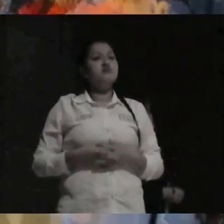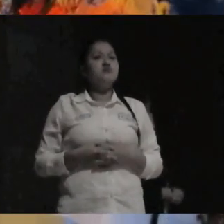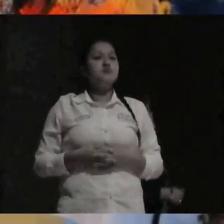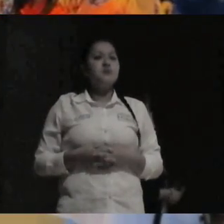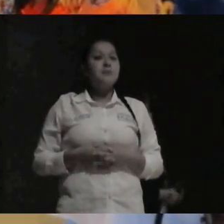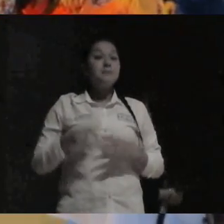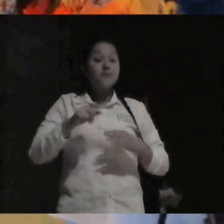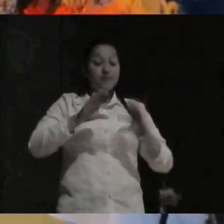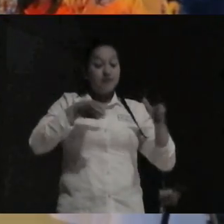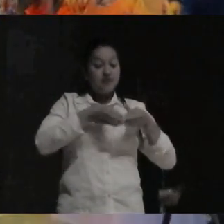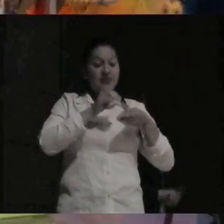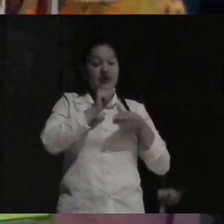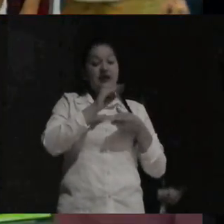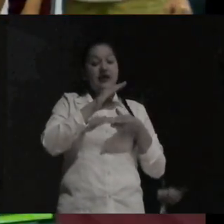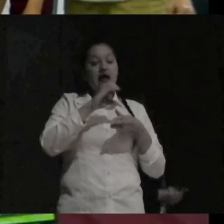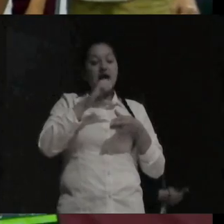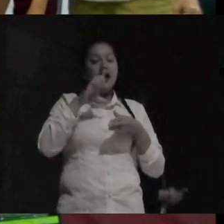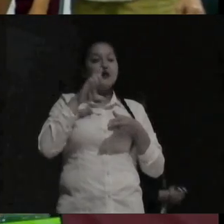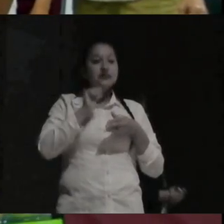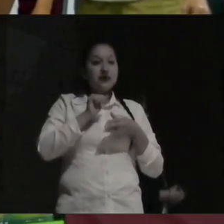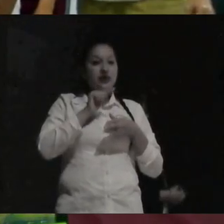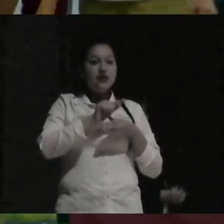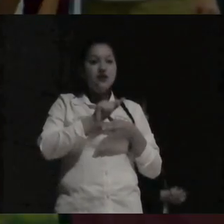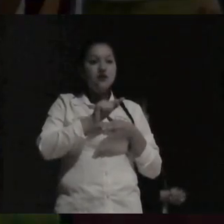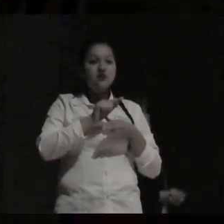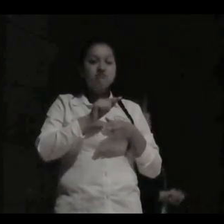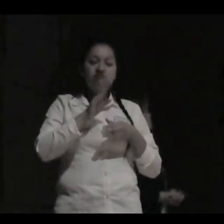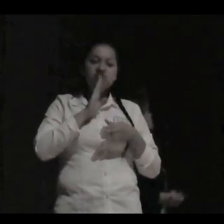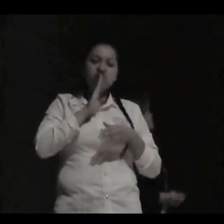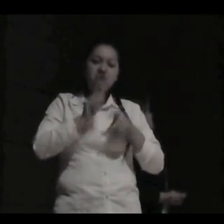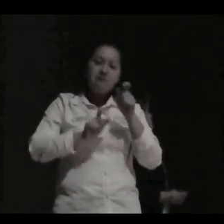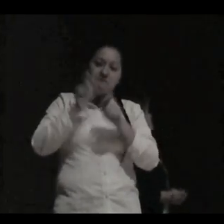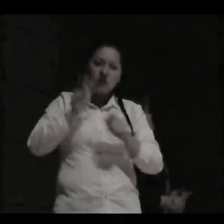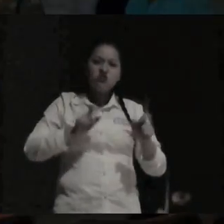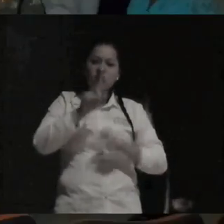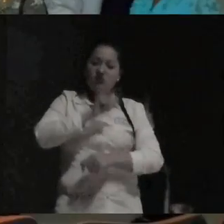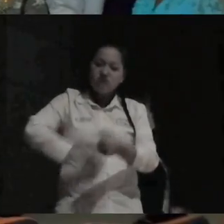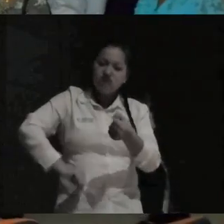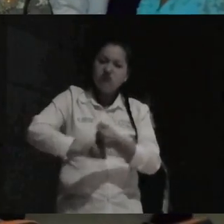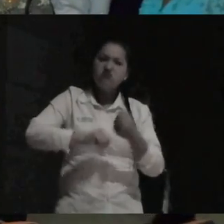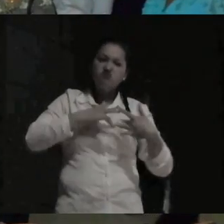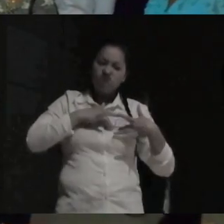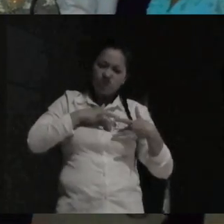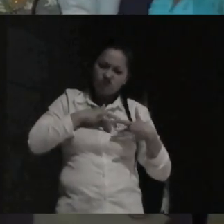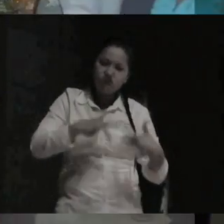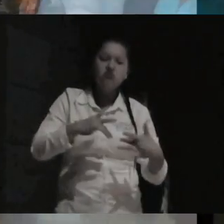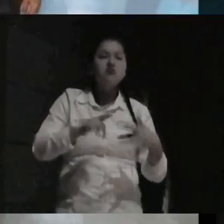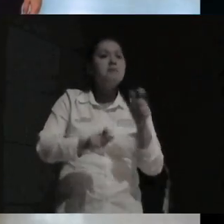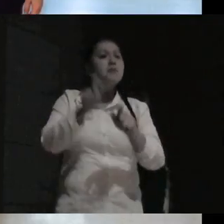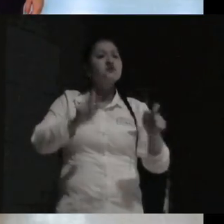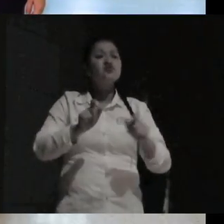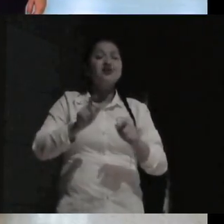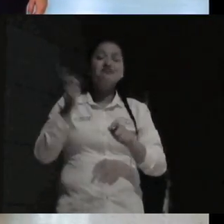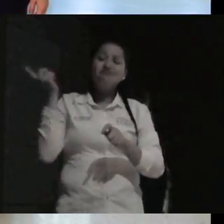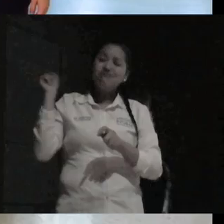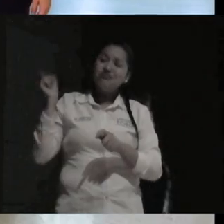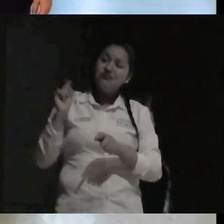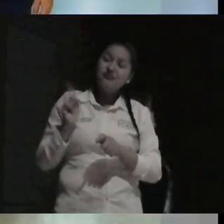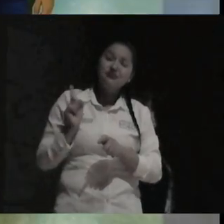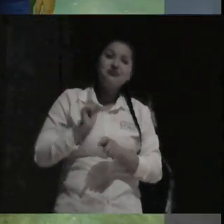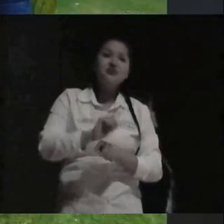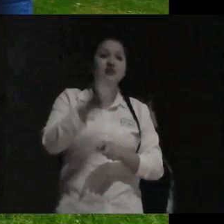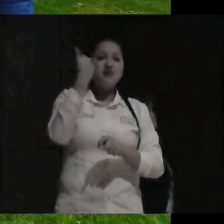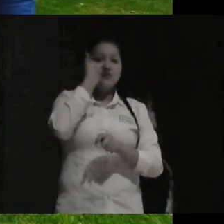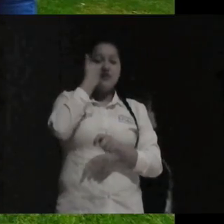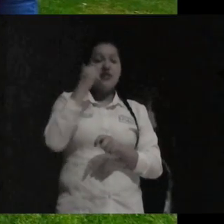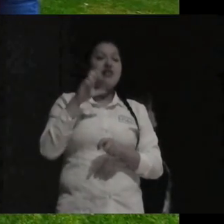Asela cuenta con el apoyo del voluntariado de quienes han vivido directa o indirectamente con esclerosis lateral amiotrófica